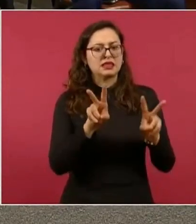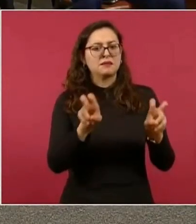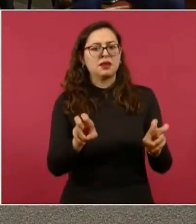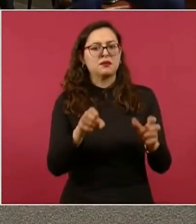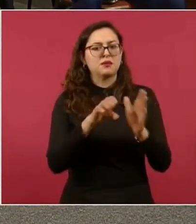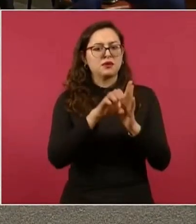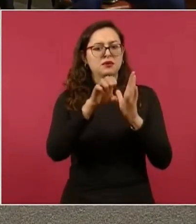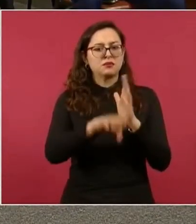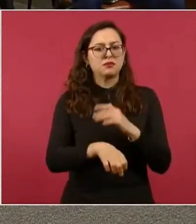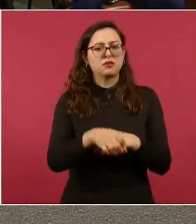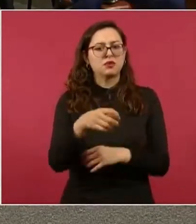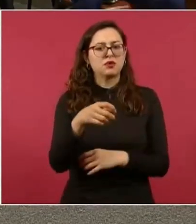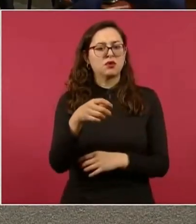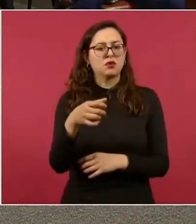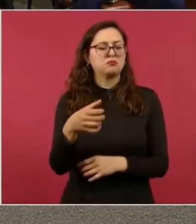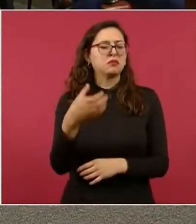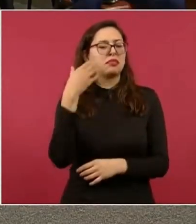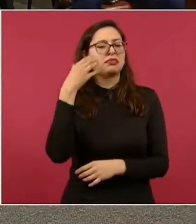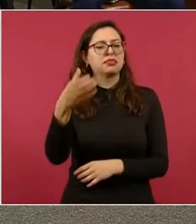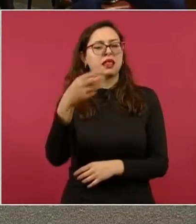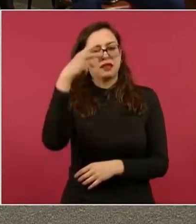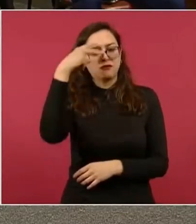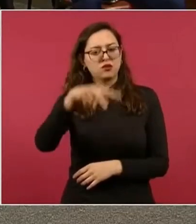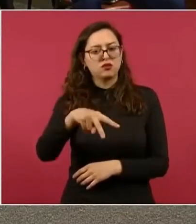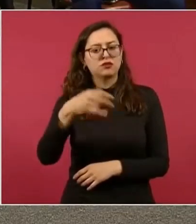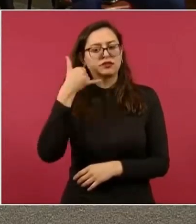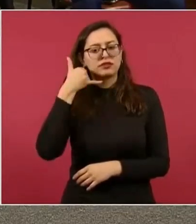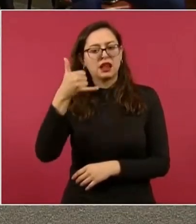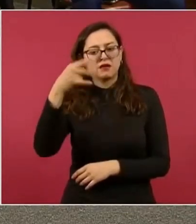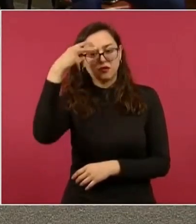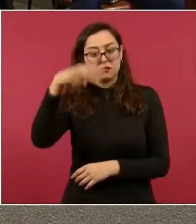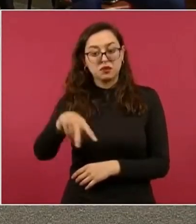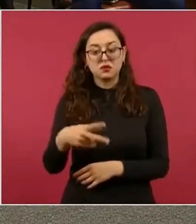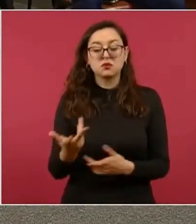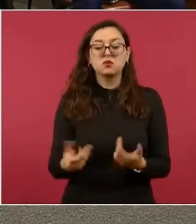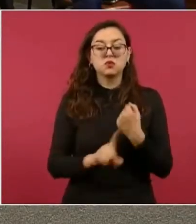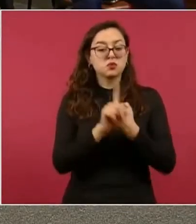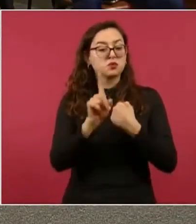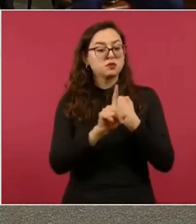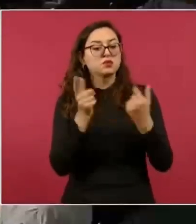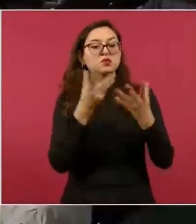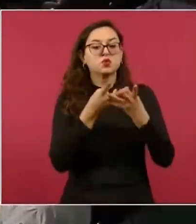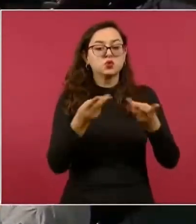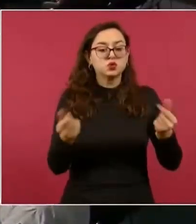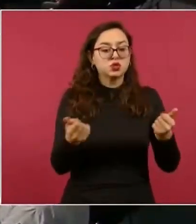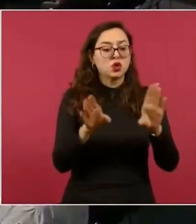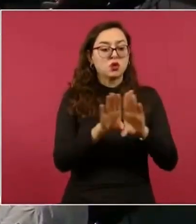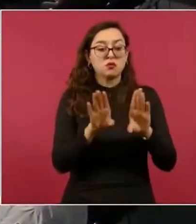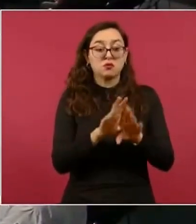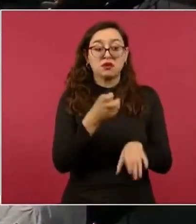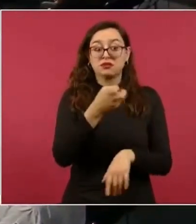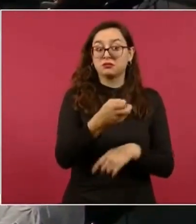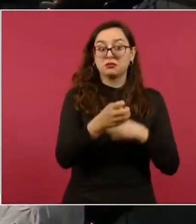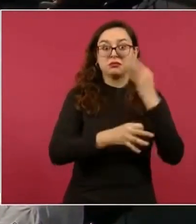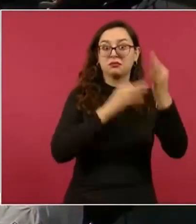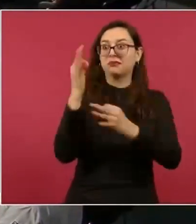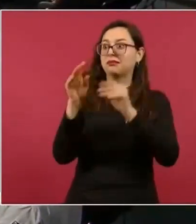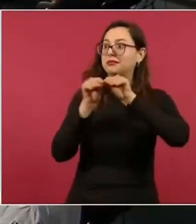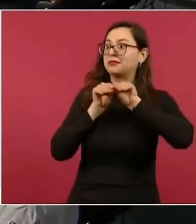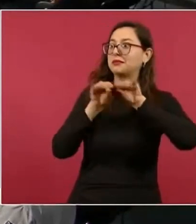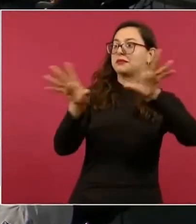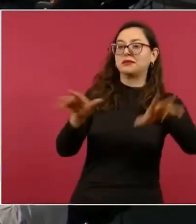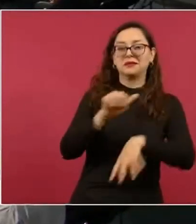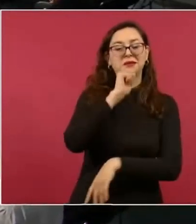de México, por ejemplo, que no se sabe, o sea, que fue un método democrático